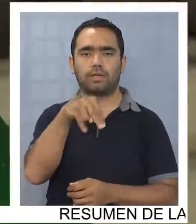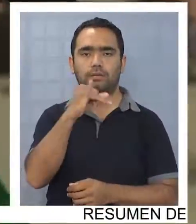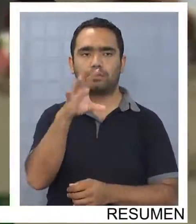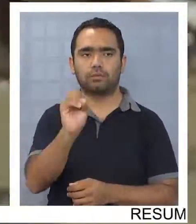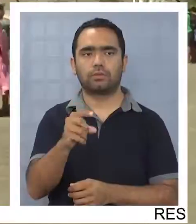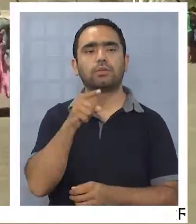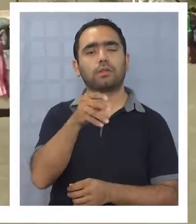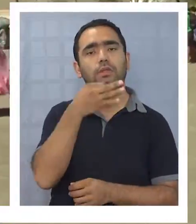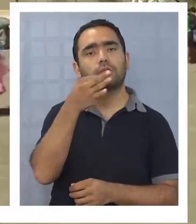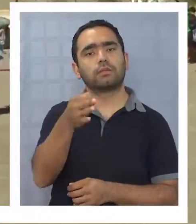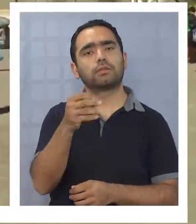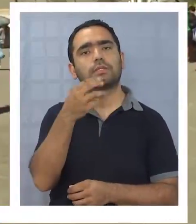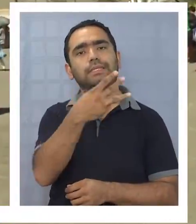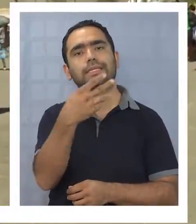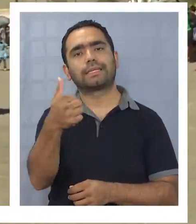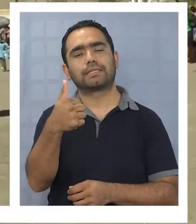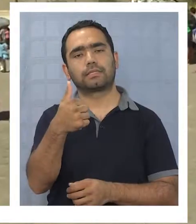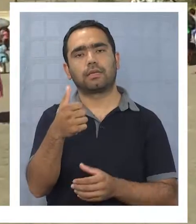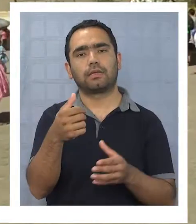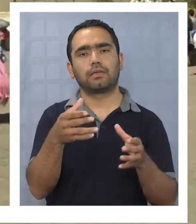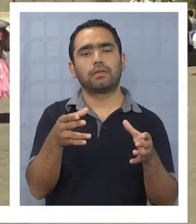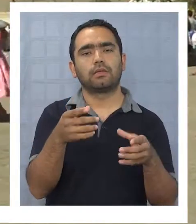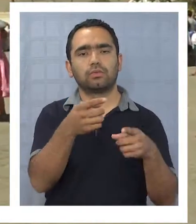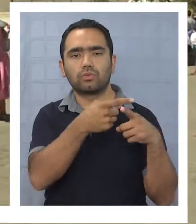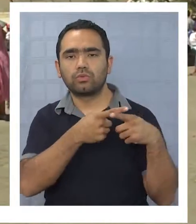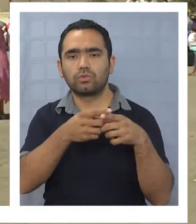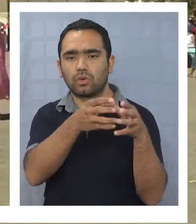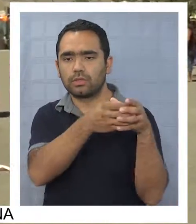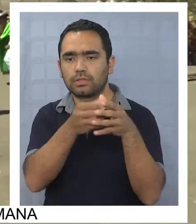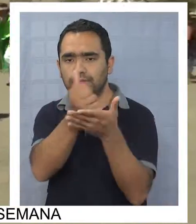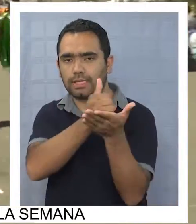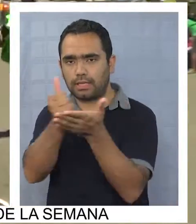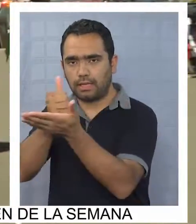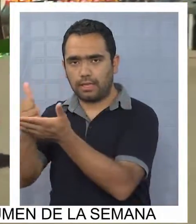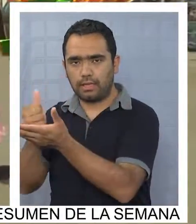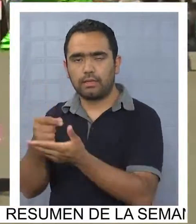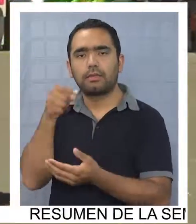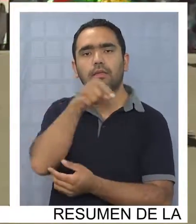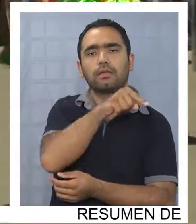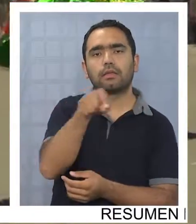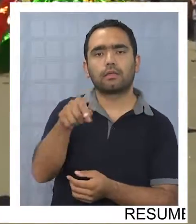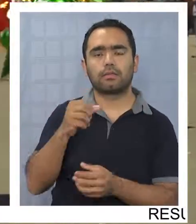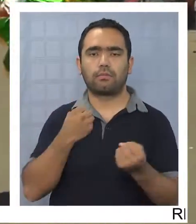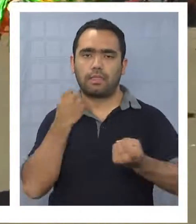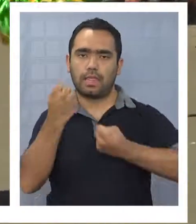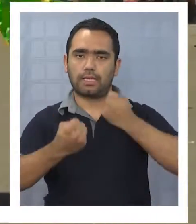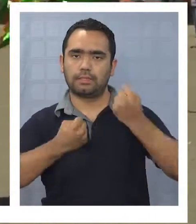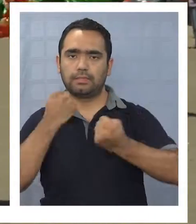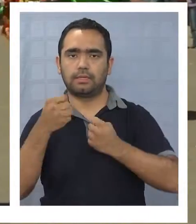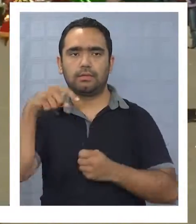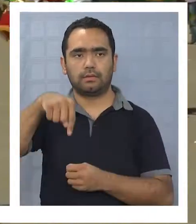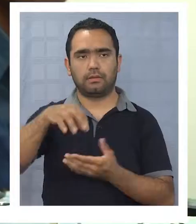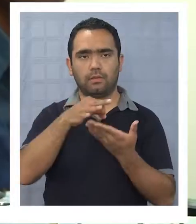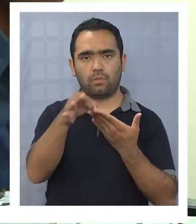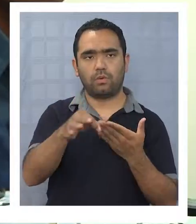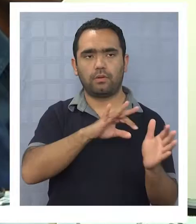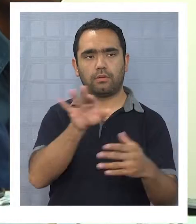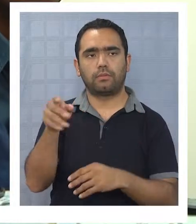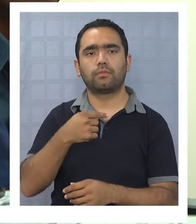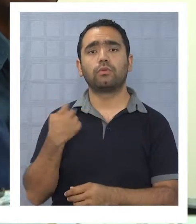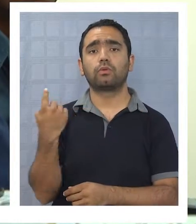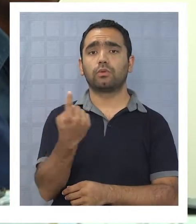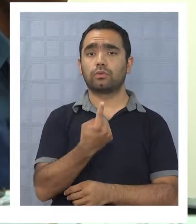que serán 36 sociedades de distintas ciudades del norte las que danzarán en el pueblo. Nosotros como agrupación también estamos,